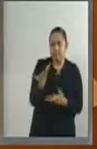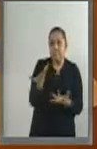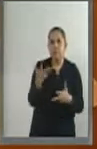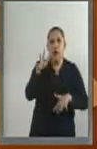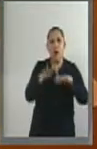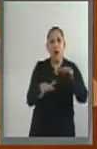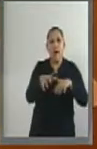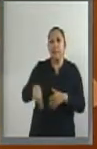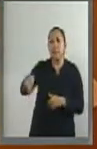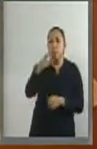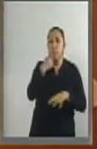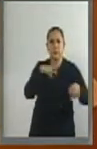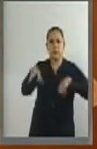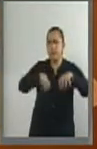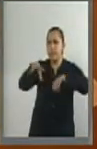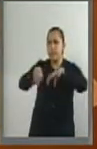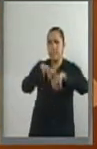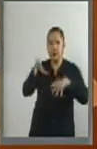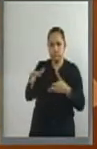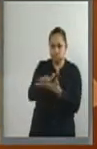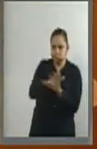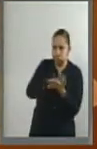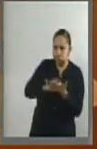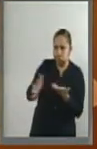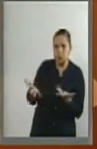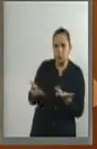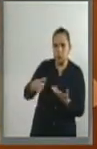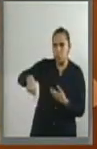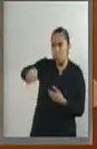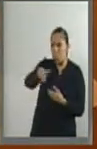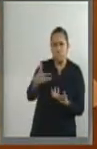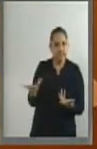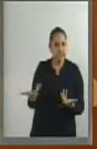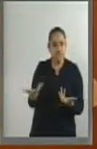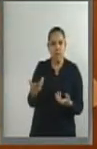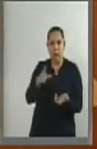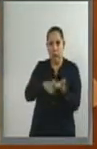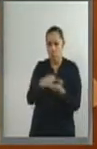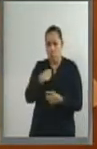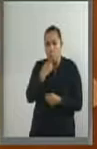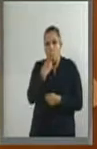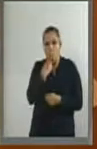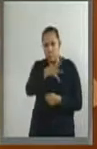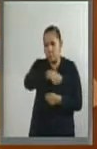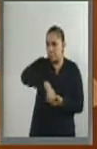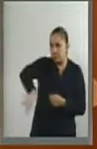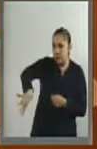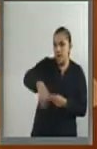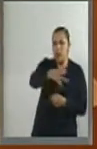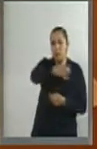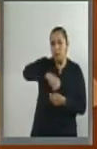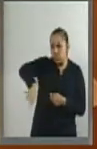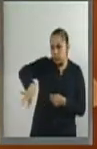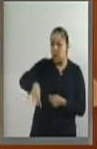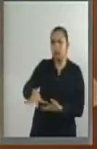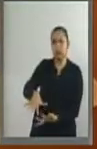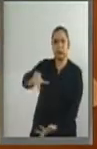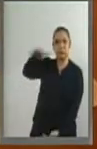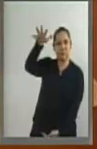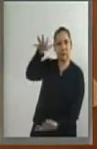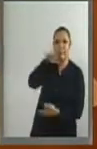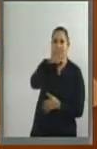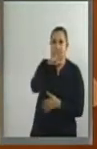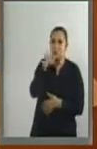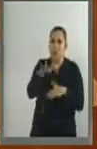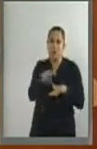insostenibles de vida. Esto indica el incremento de residuos sólidos urbanos producidos por las casas, los comercios,